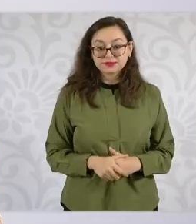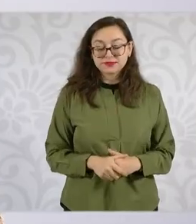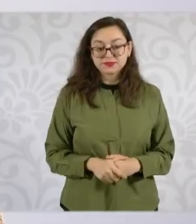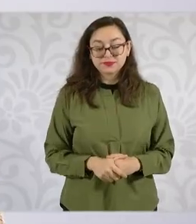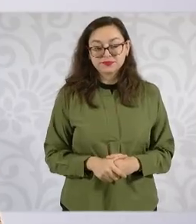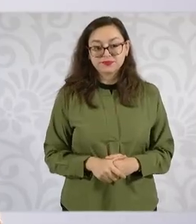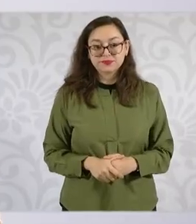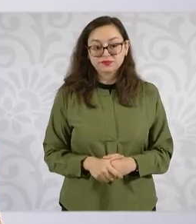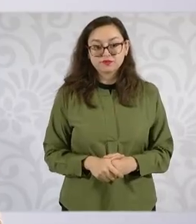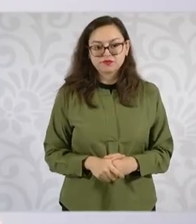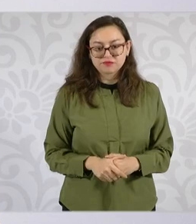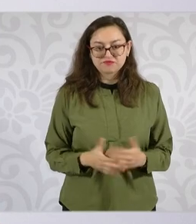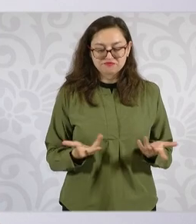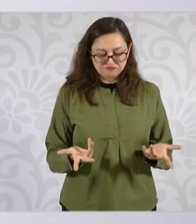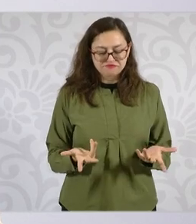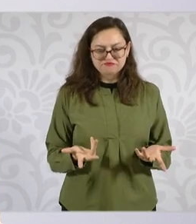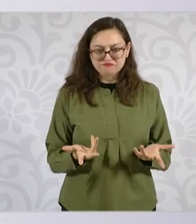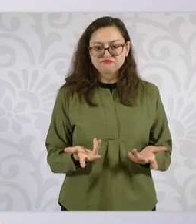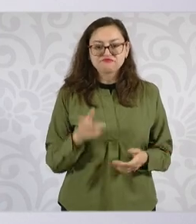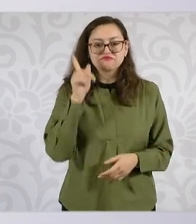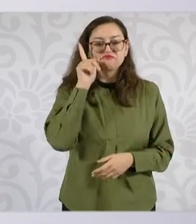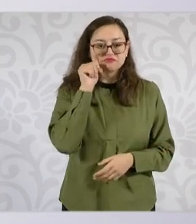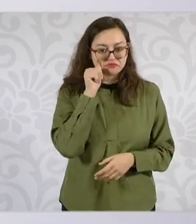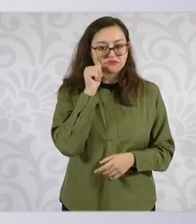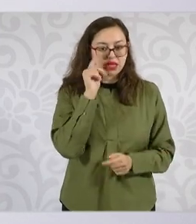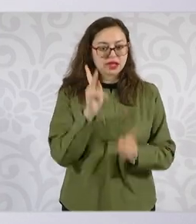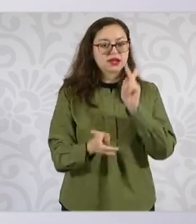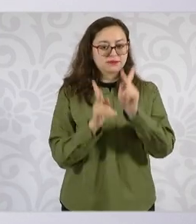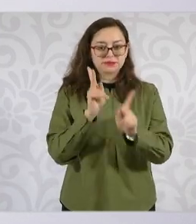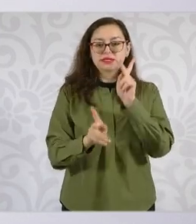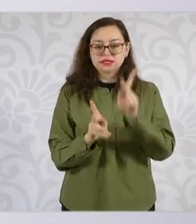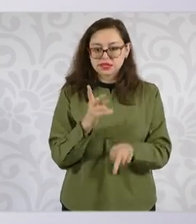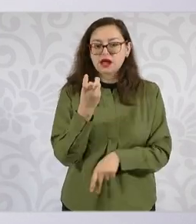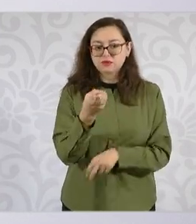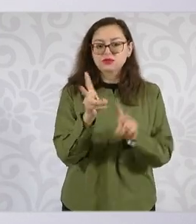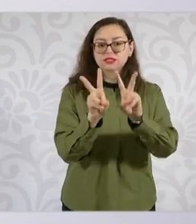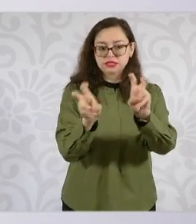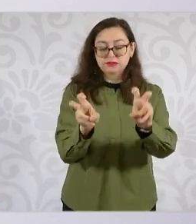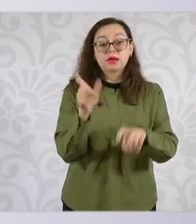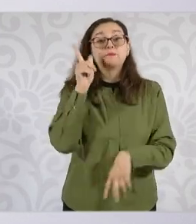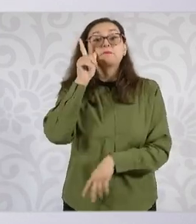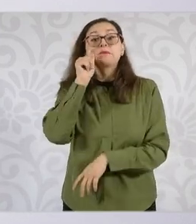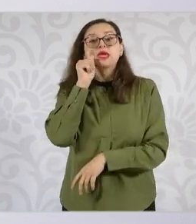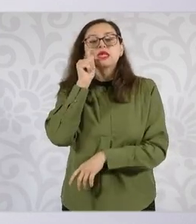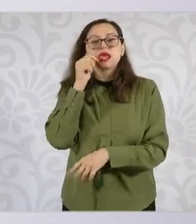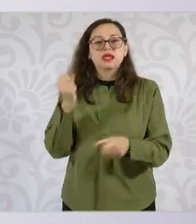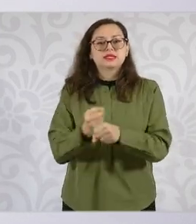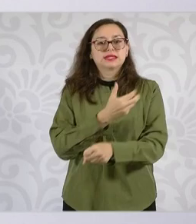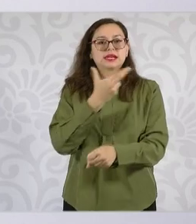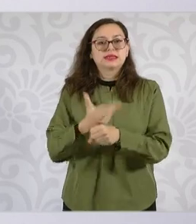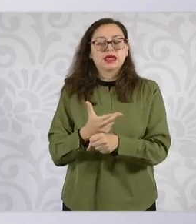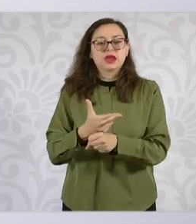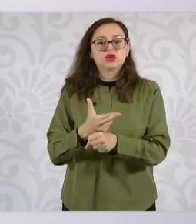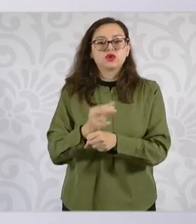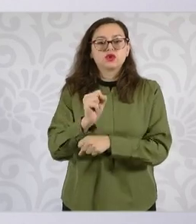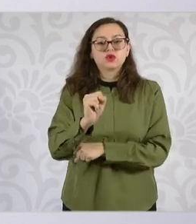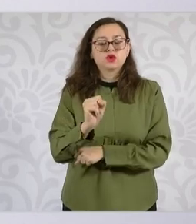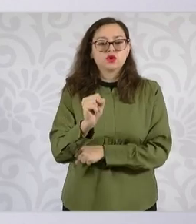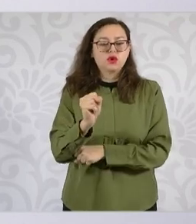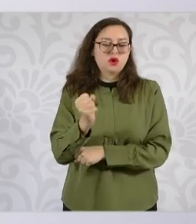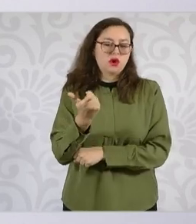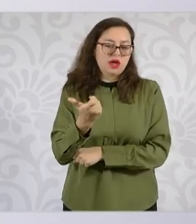gustan, platicamos de eso mañana. Mañana viene Marcelo Ebrard, secretario de Economía, para platicarles en qué